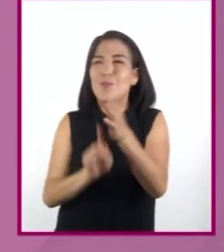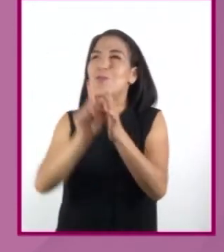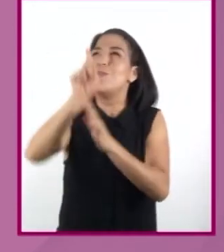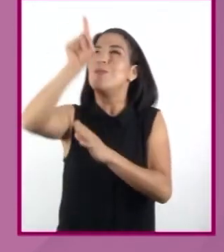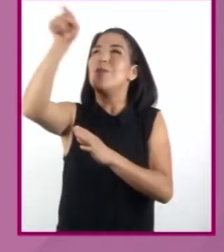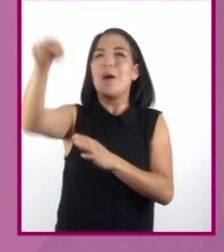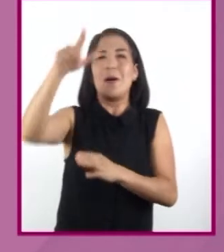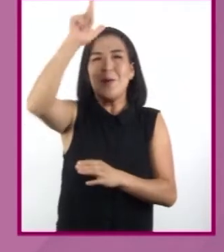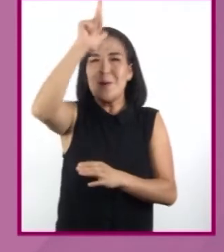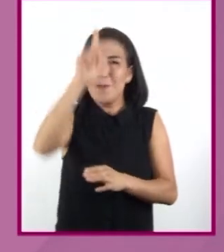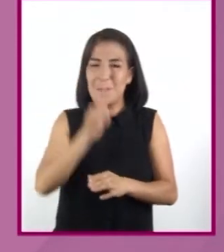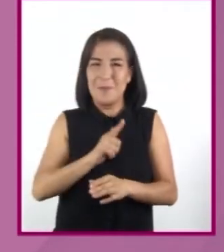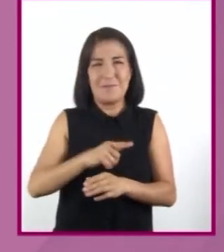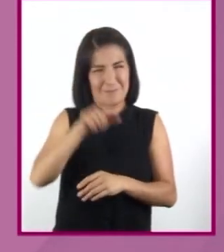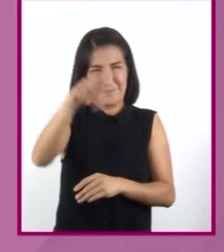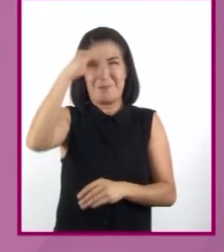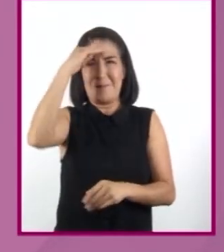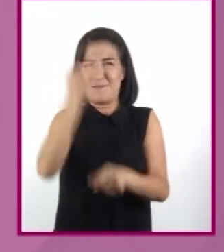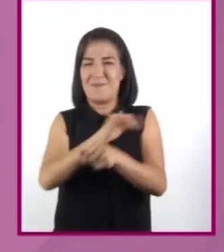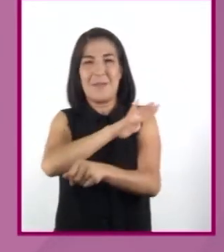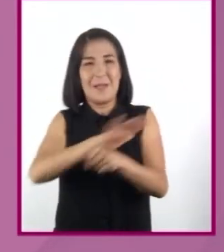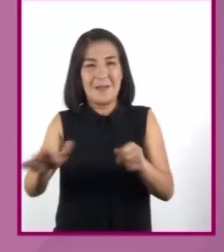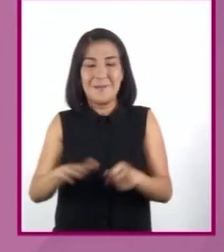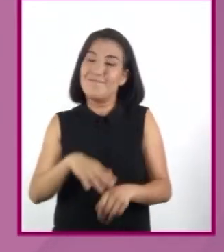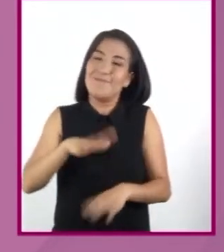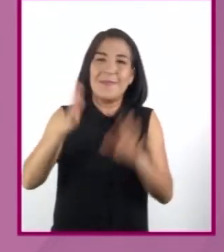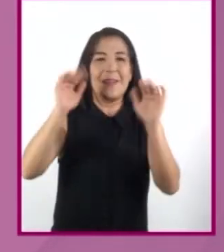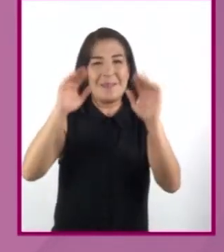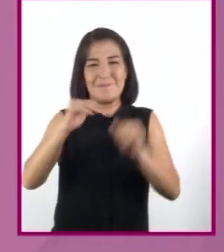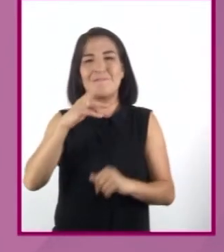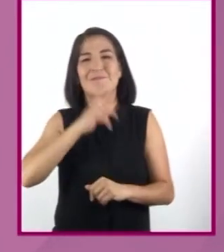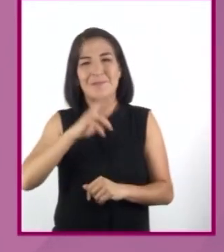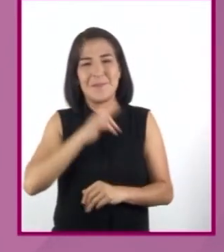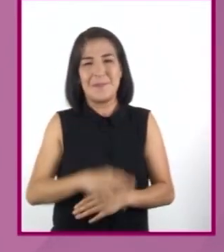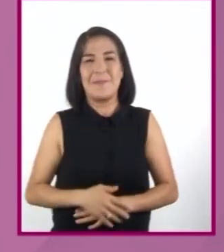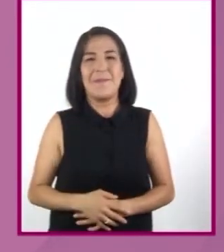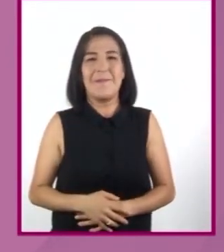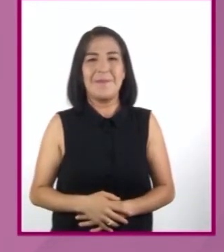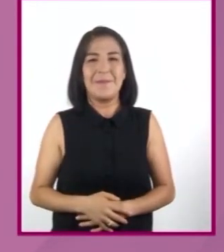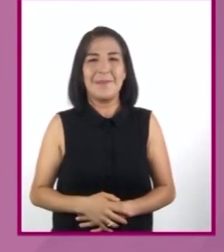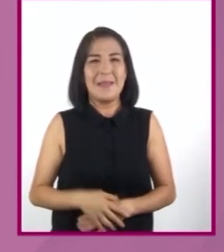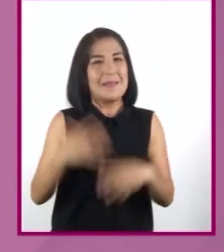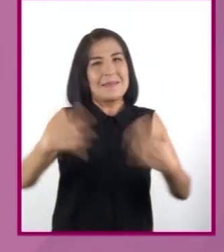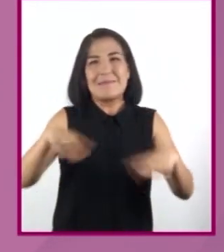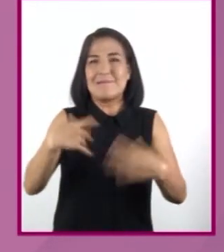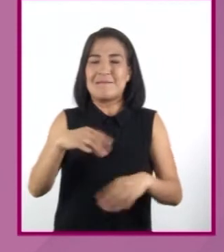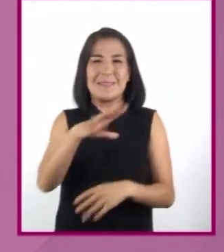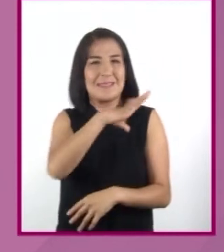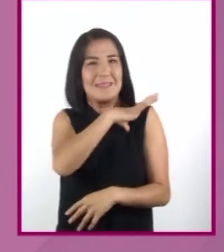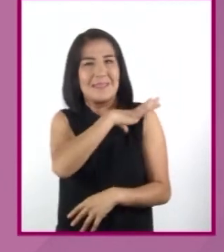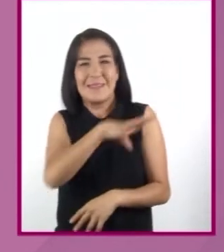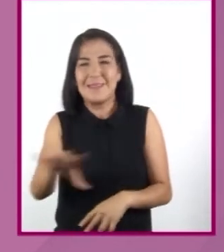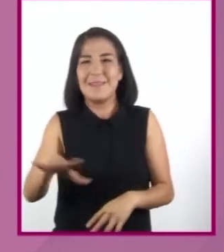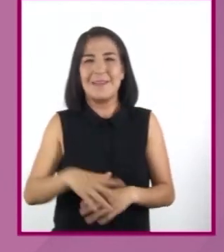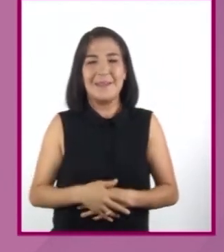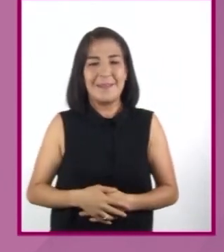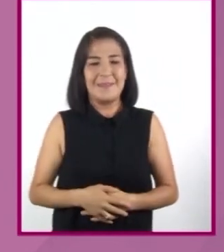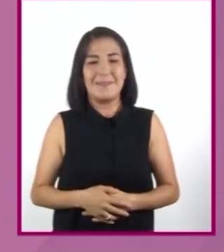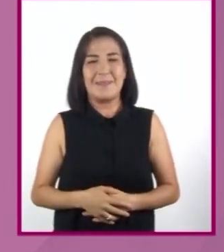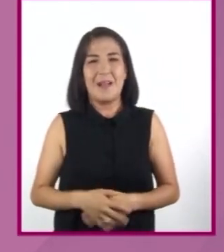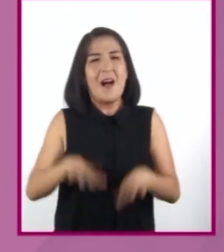Impensable, ¿verdad? ¡Hasta pronto! ¡Increíble! ¡Ah!